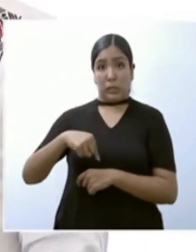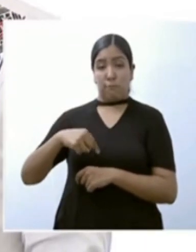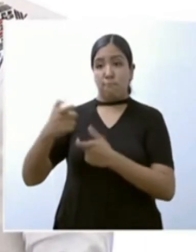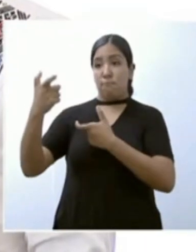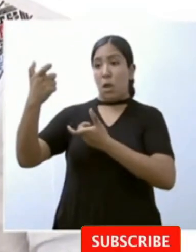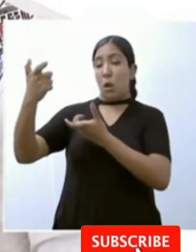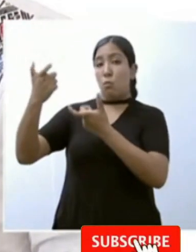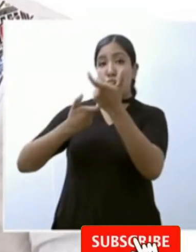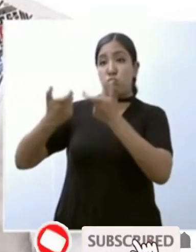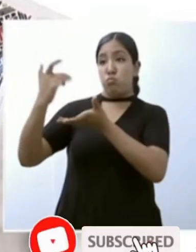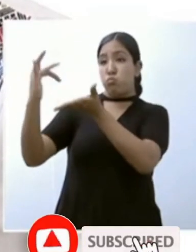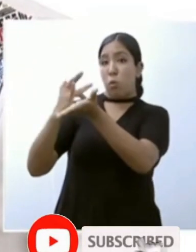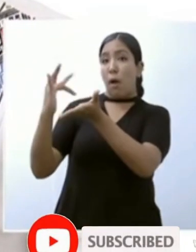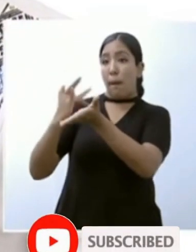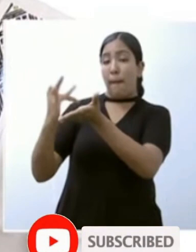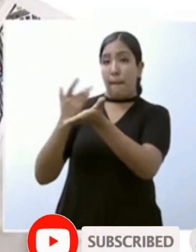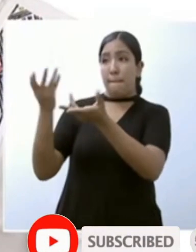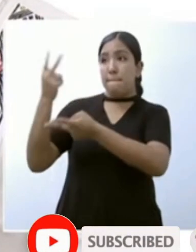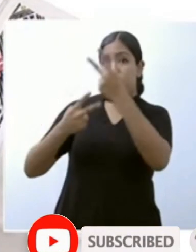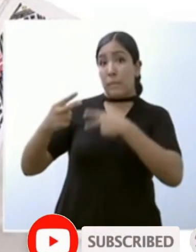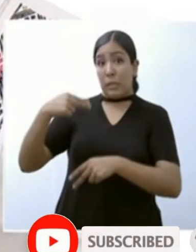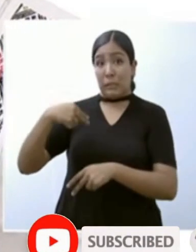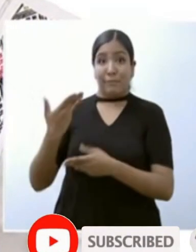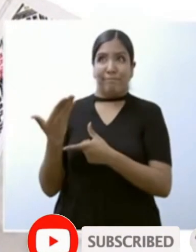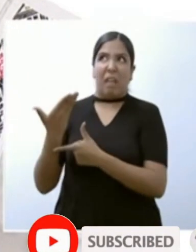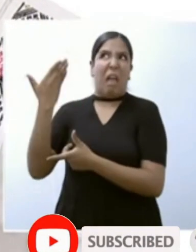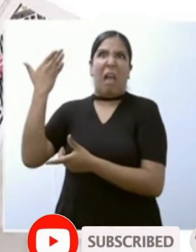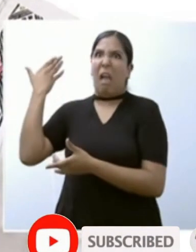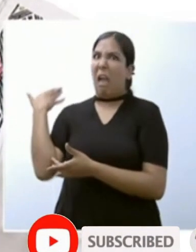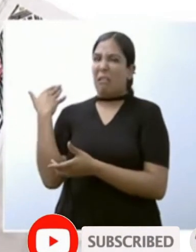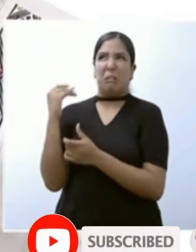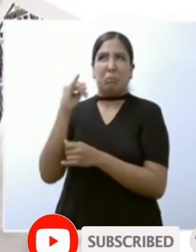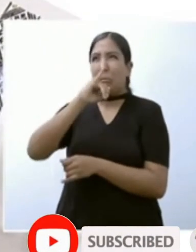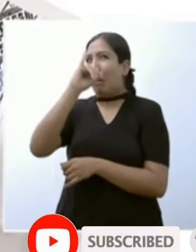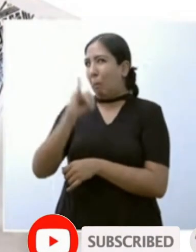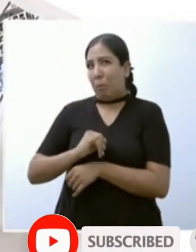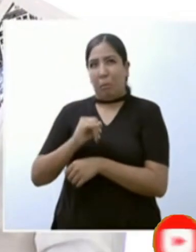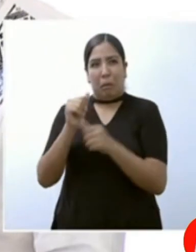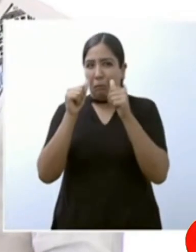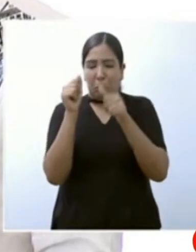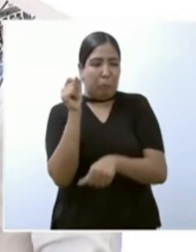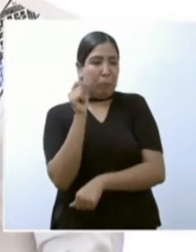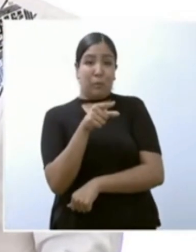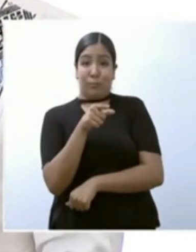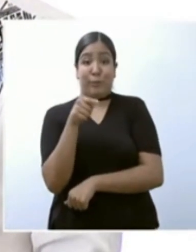como nunca. es histórico